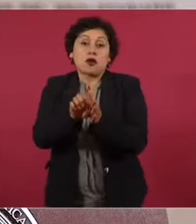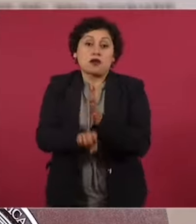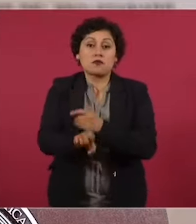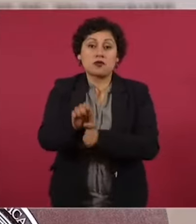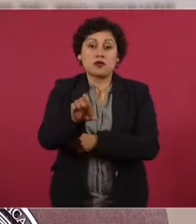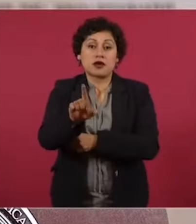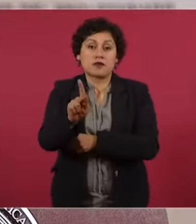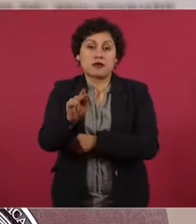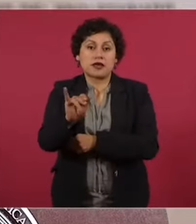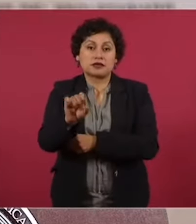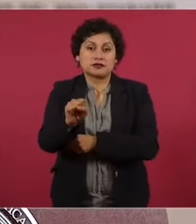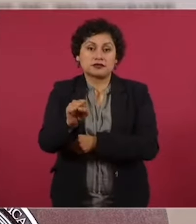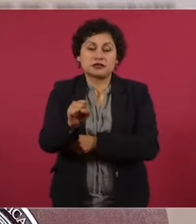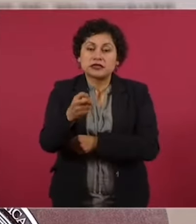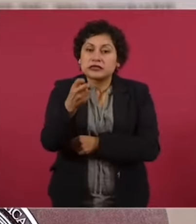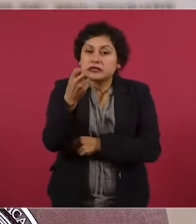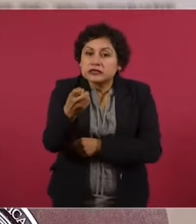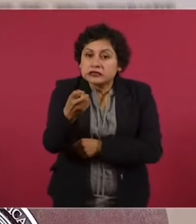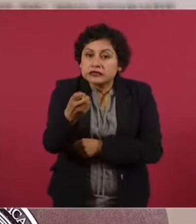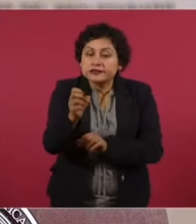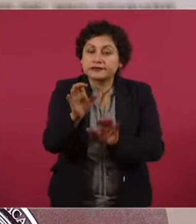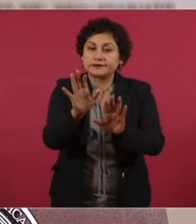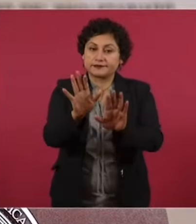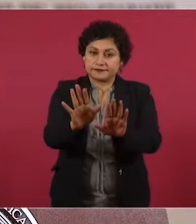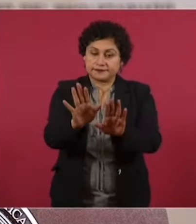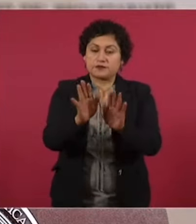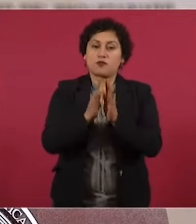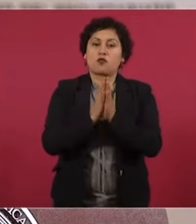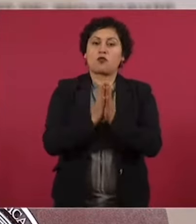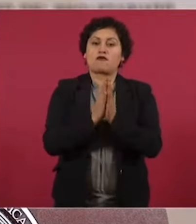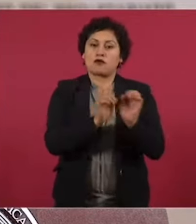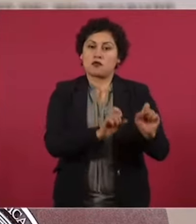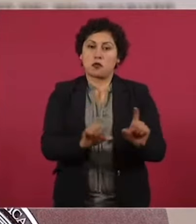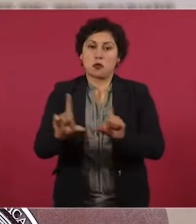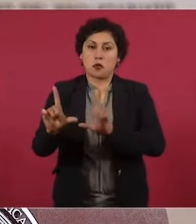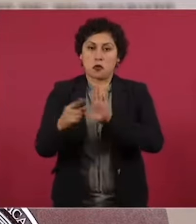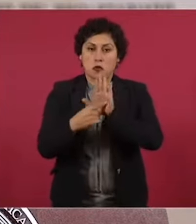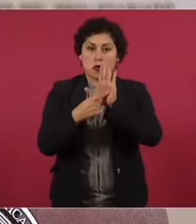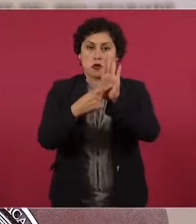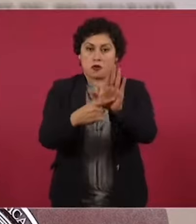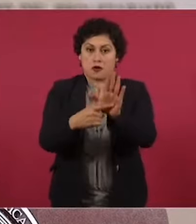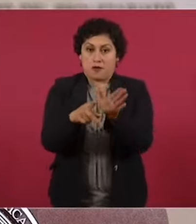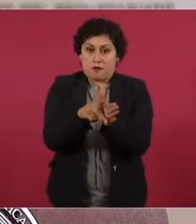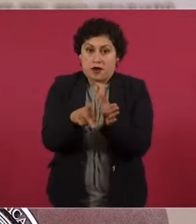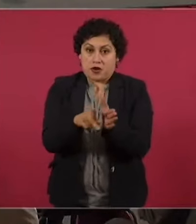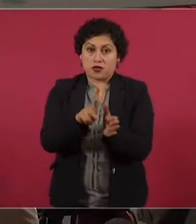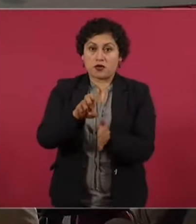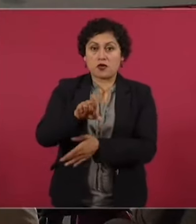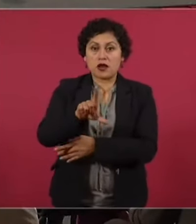detengamos. Aquí me pueden pasar por favor el periódico El País.